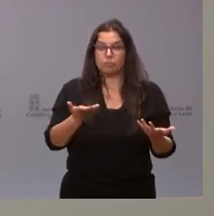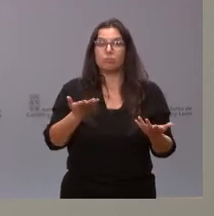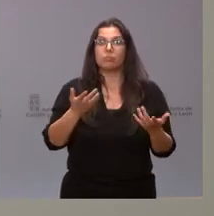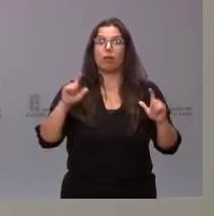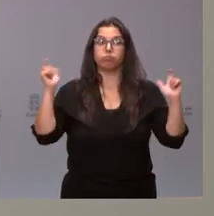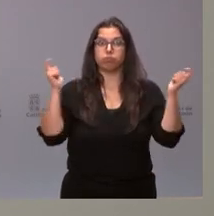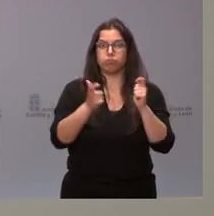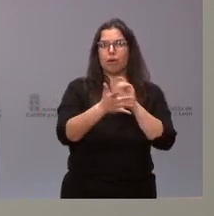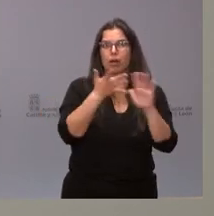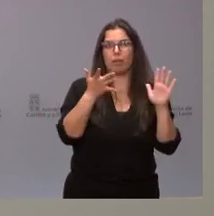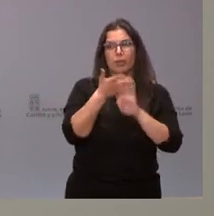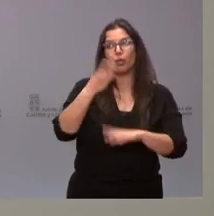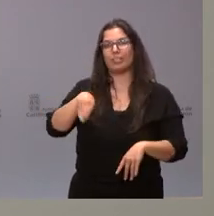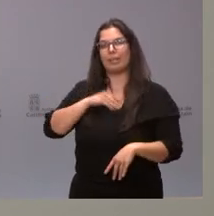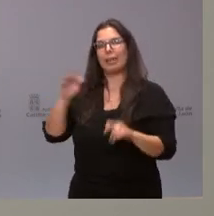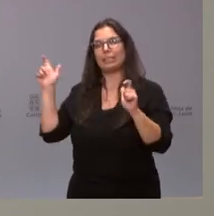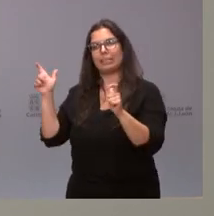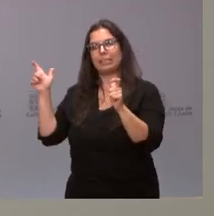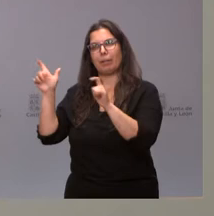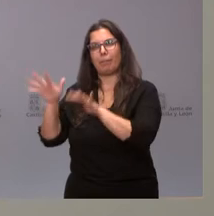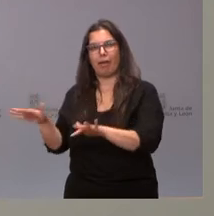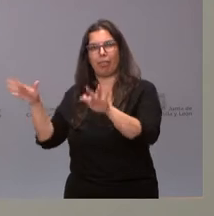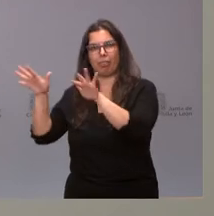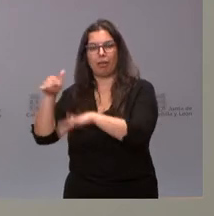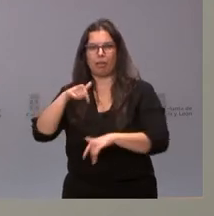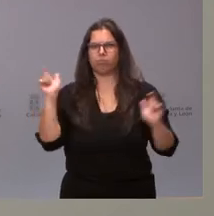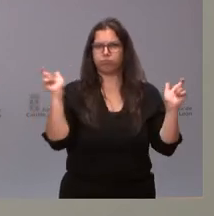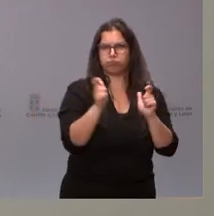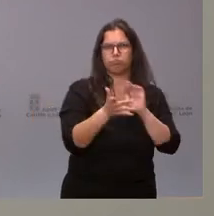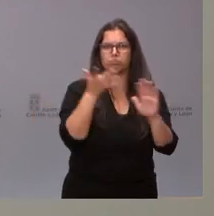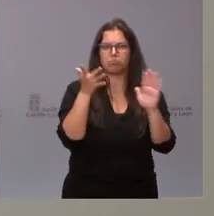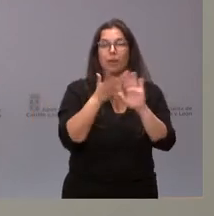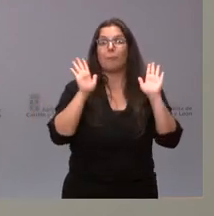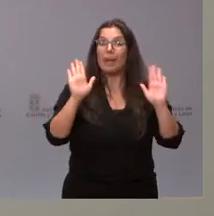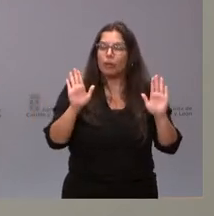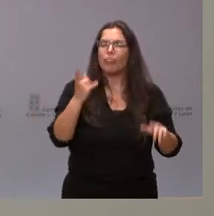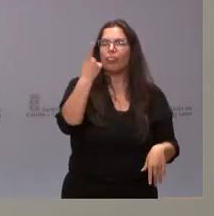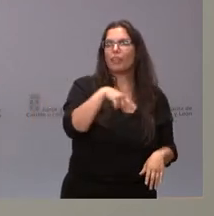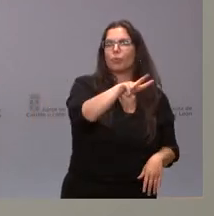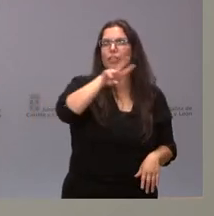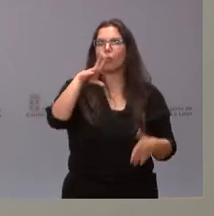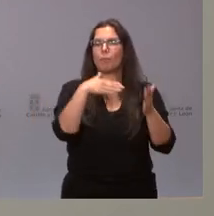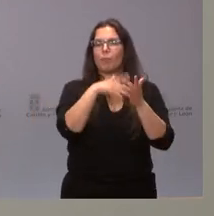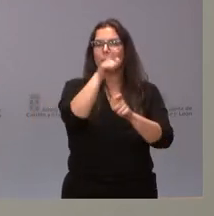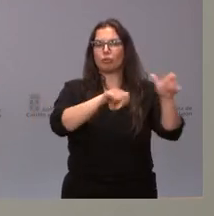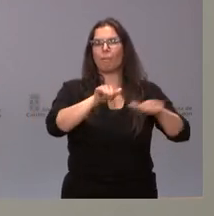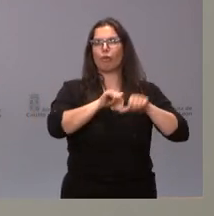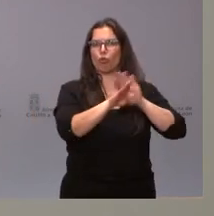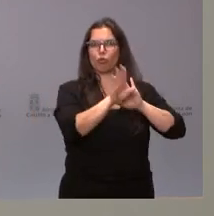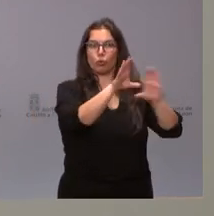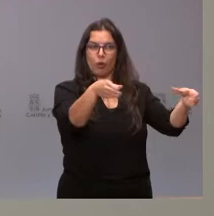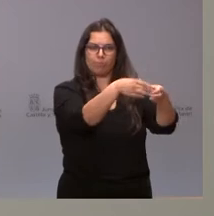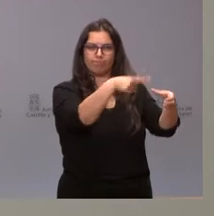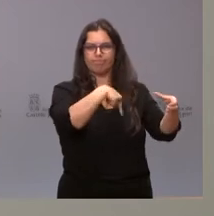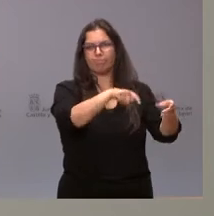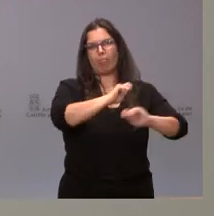está bajando en el conjunto nacional. Pero tenemos todavía 122.000 personas en desempleo y, por tanto, no es un elemento que nos pueda dejar